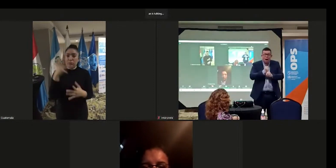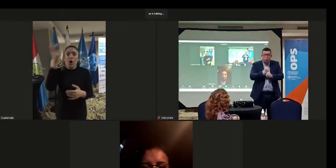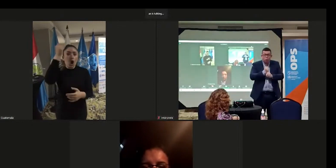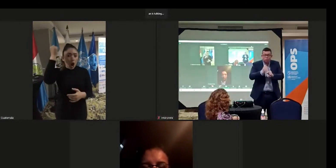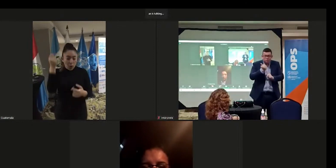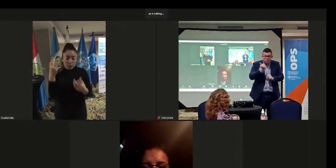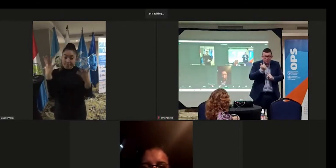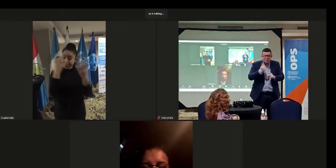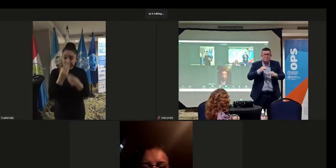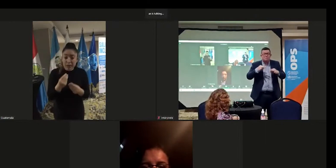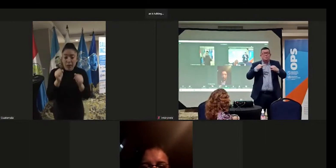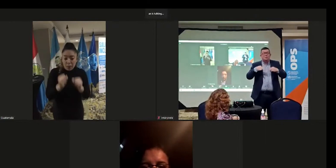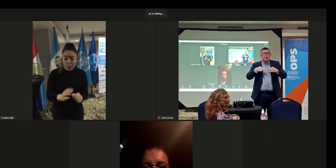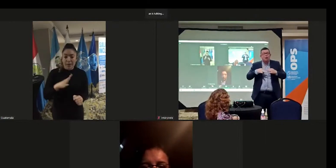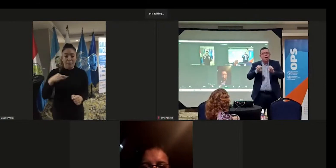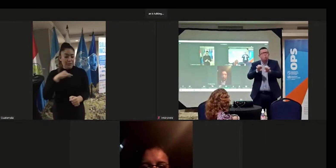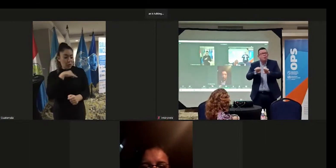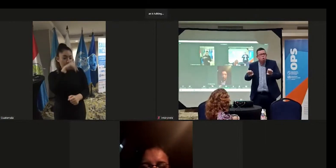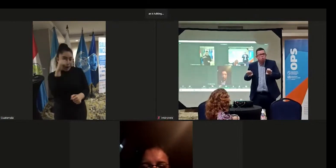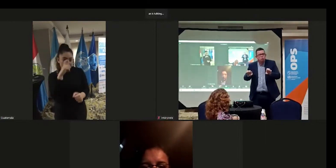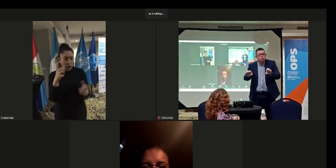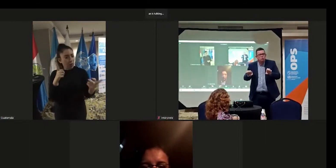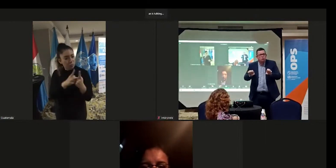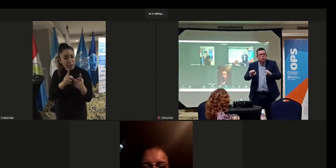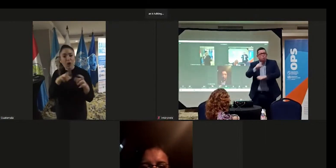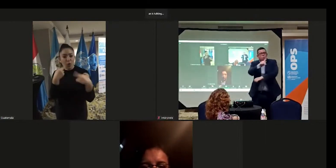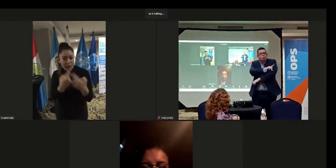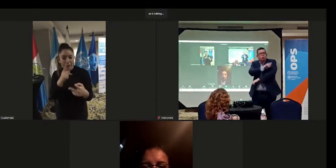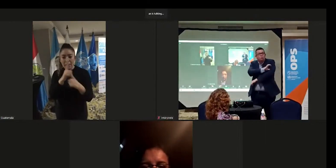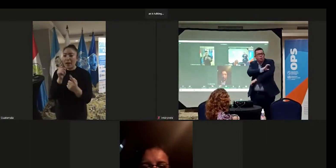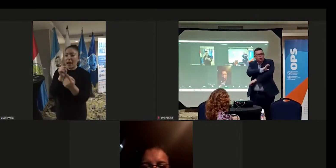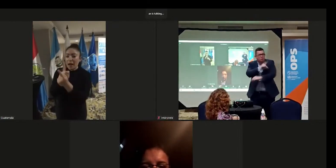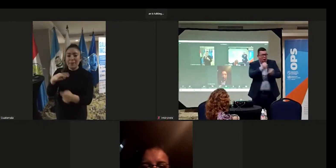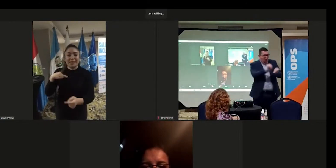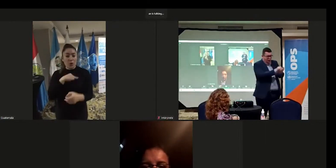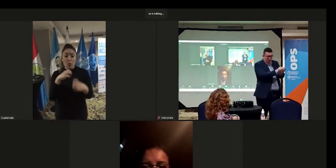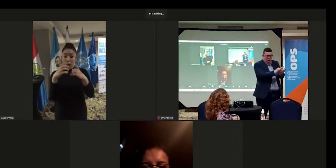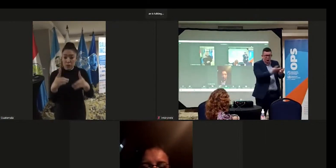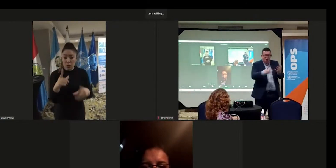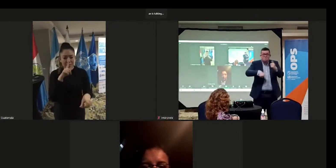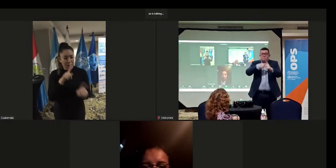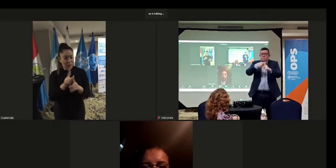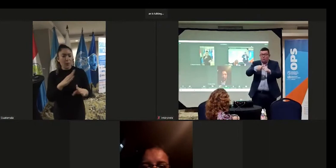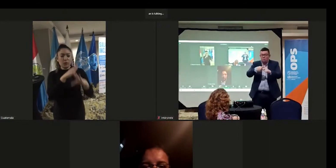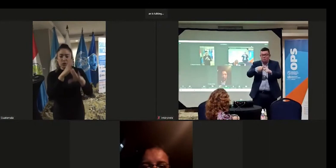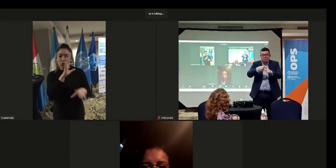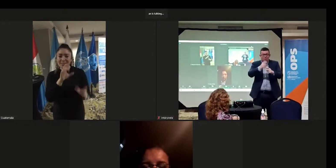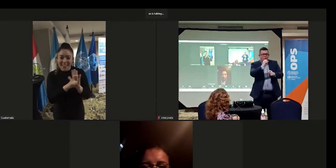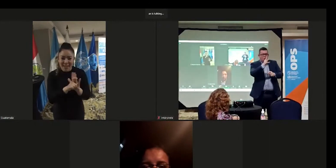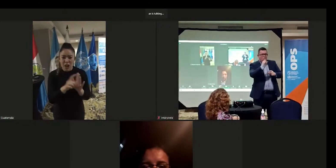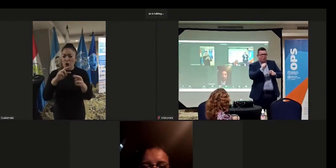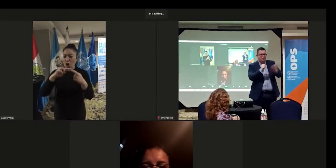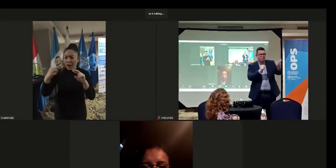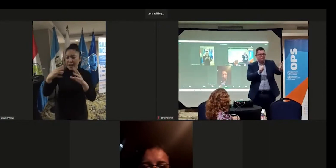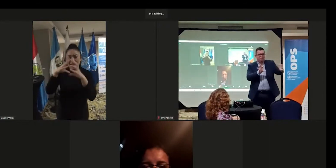maravilloso, con el Ministerio del Trabajo, logramos reunirnos con el Ministerio de Educación, con Protección Civil, con Conred, con muchas